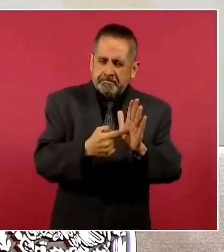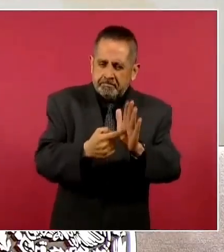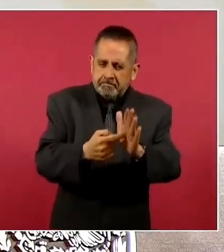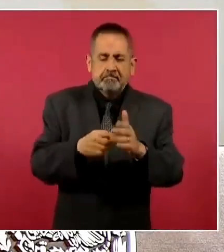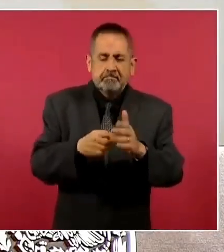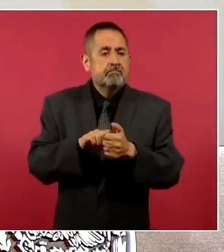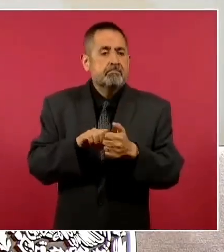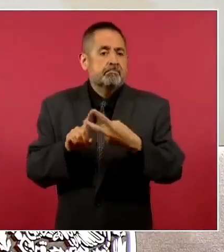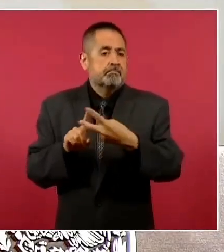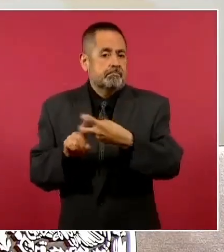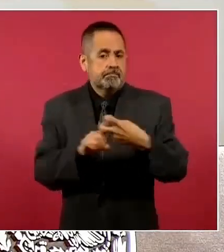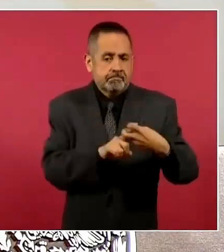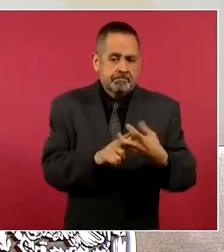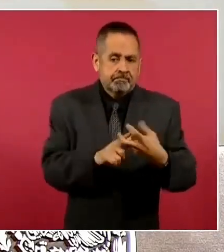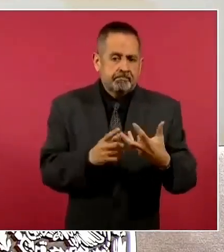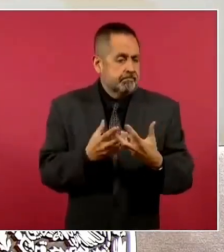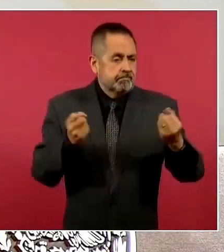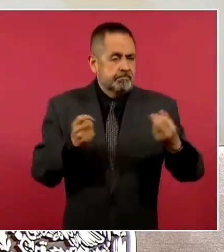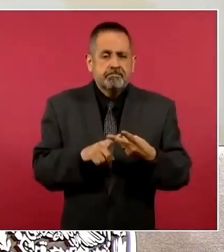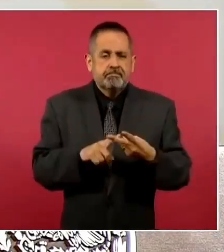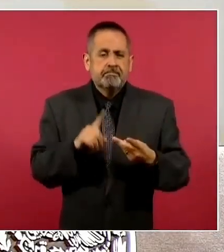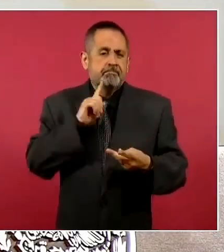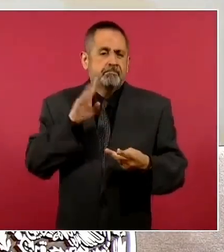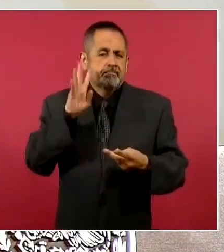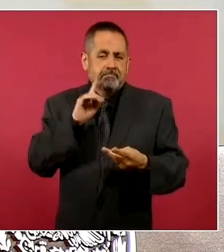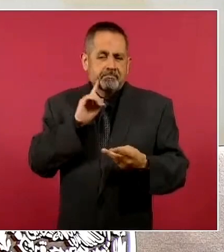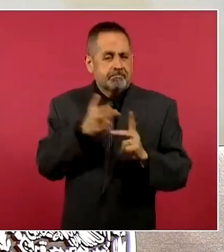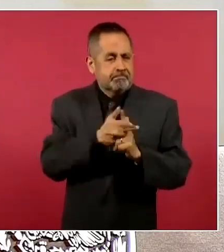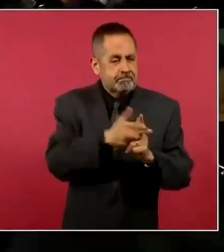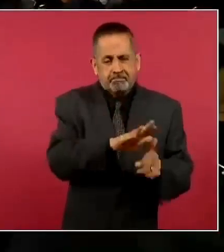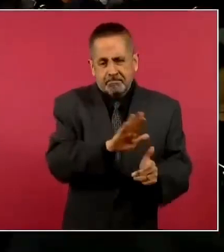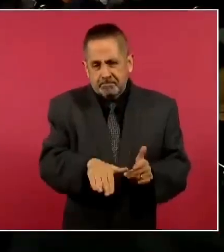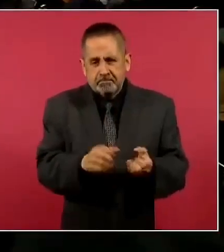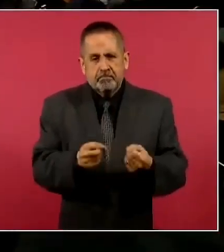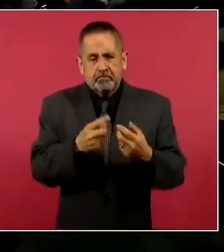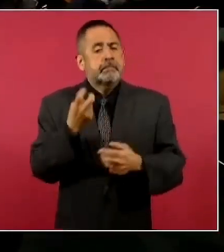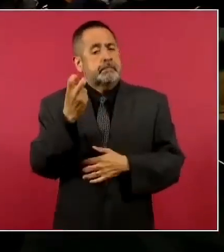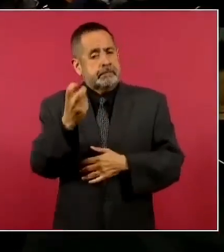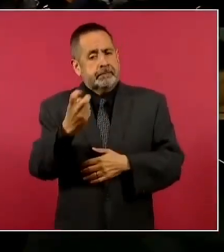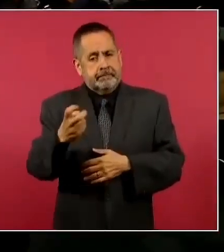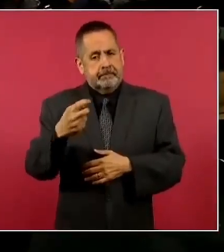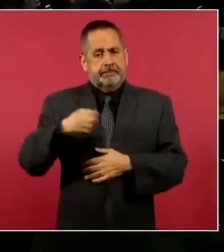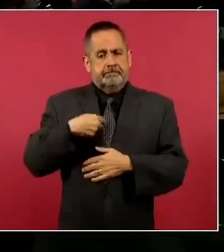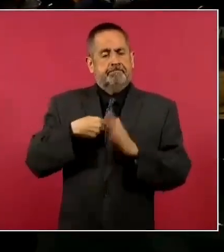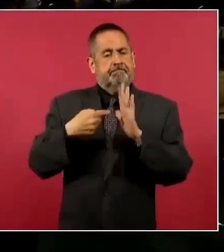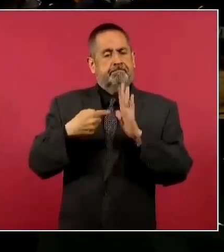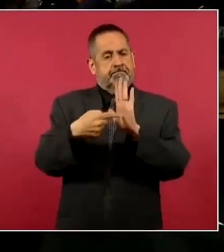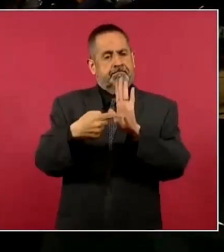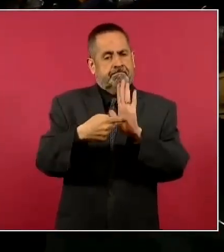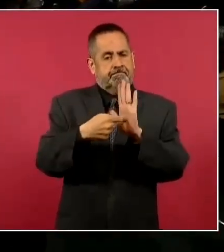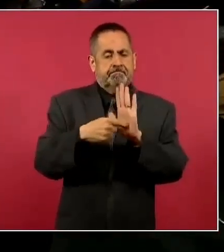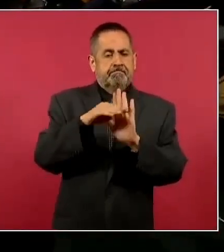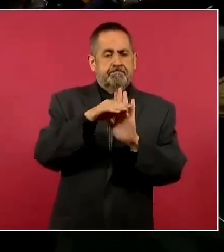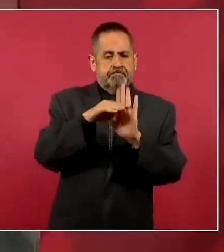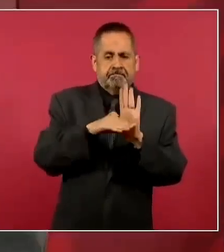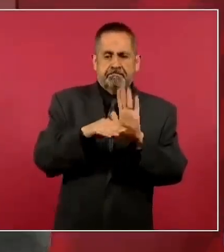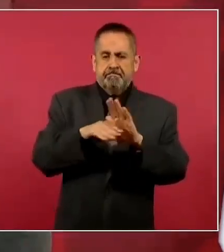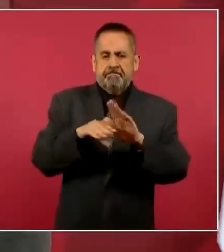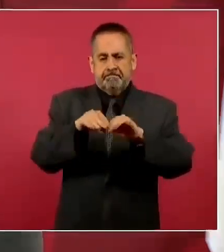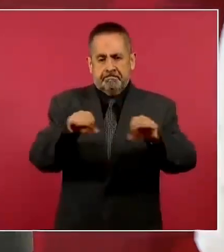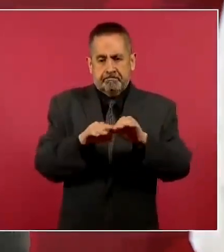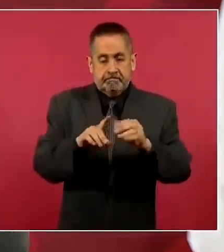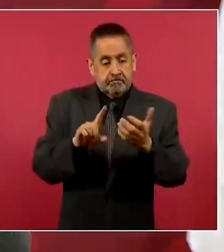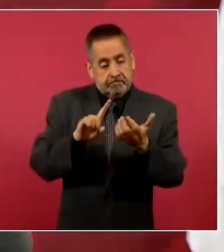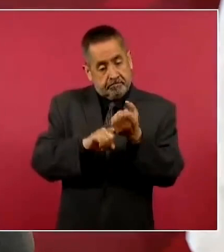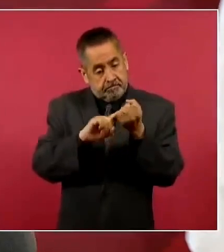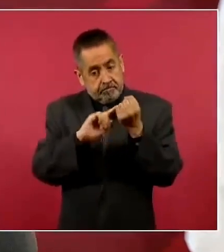robo y no es eso